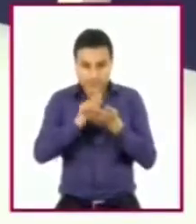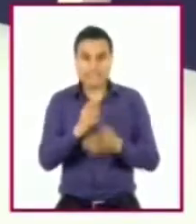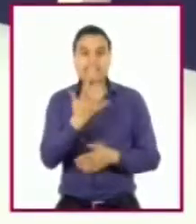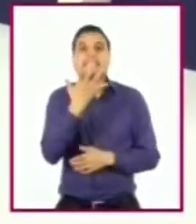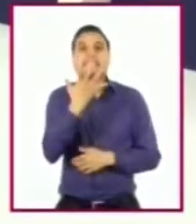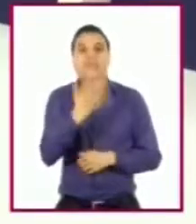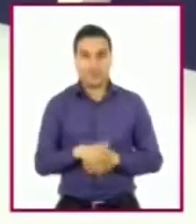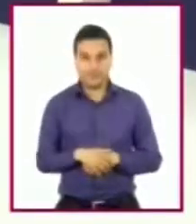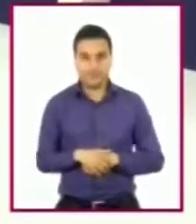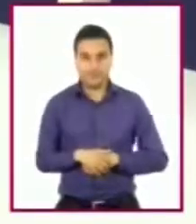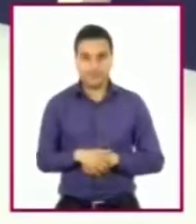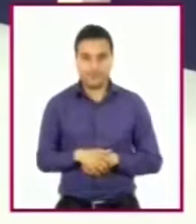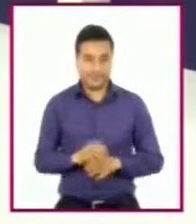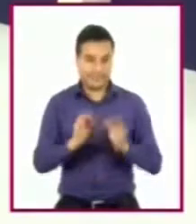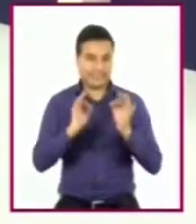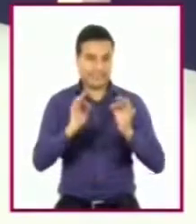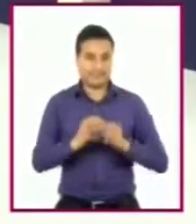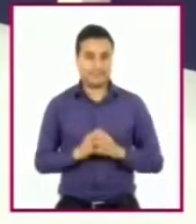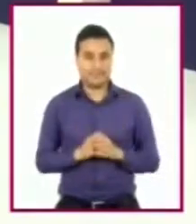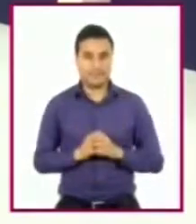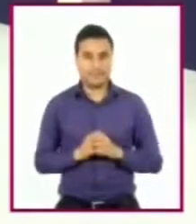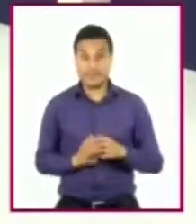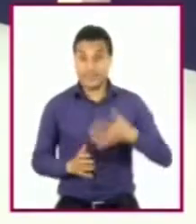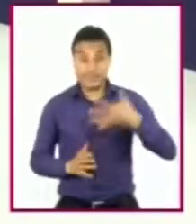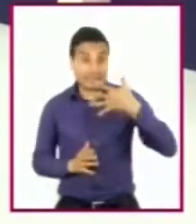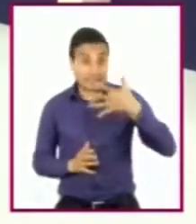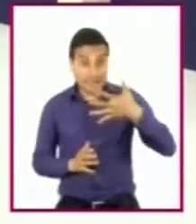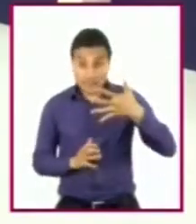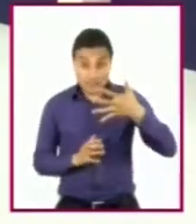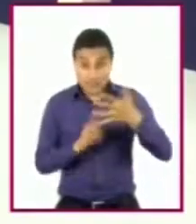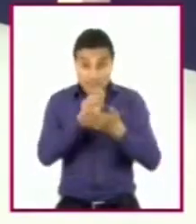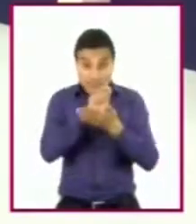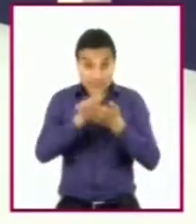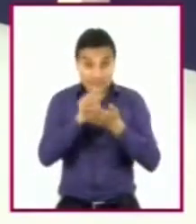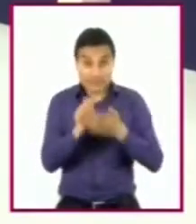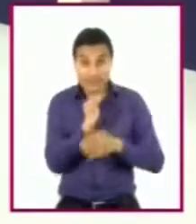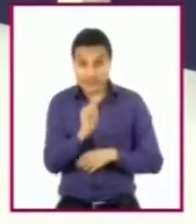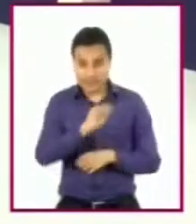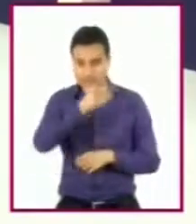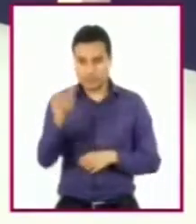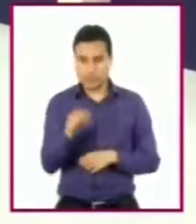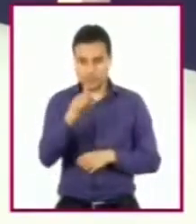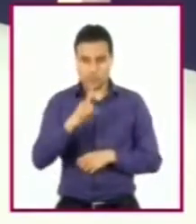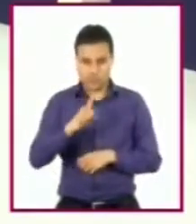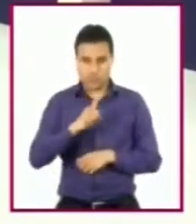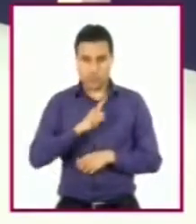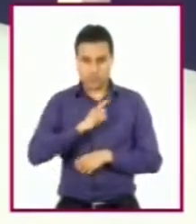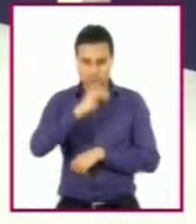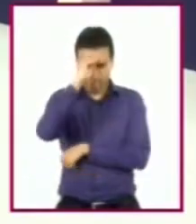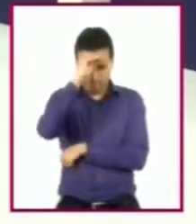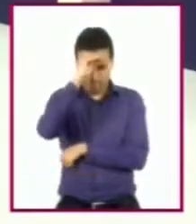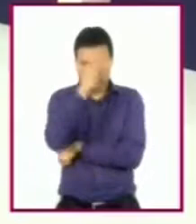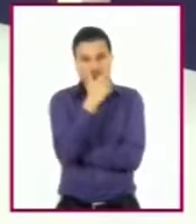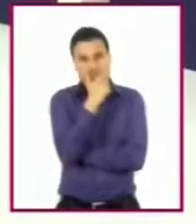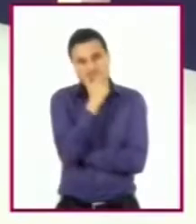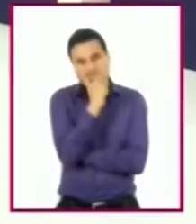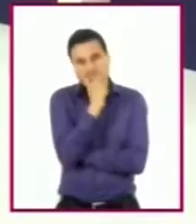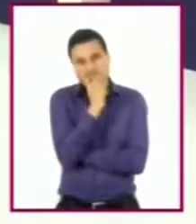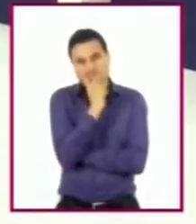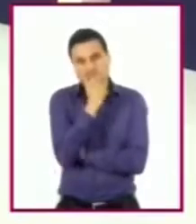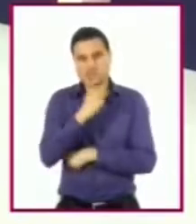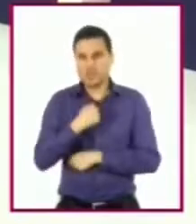capacidades. En caso de que no haya sido así, busquen un momento de introspección para que concluyan la actividad.